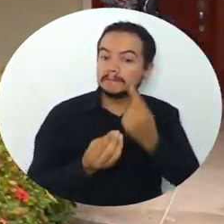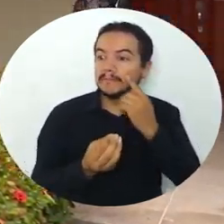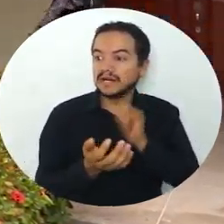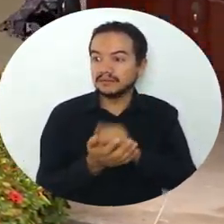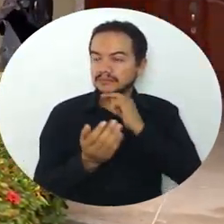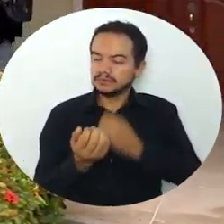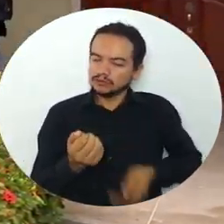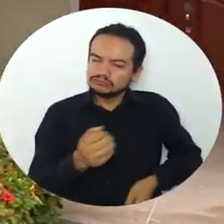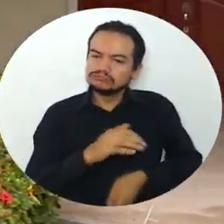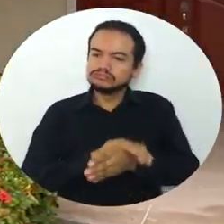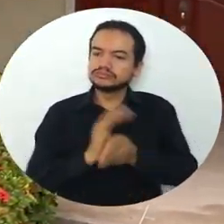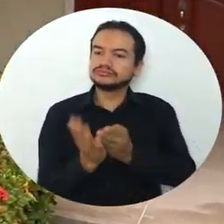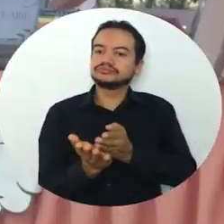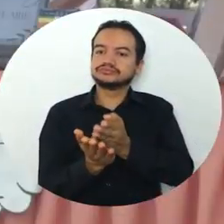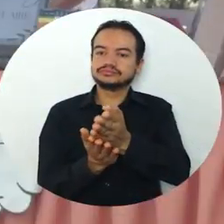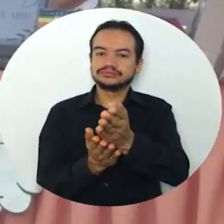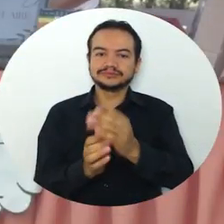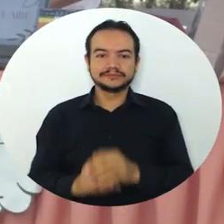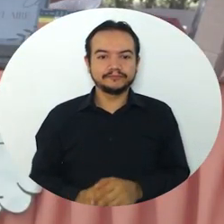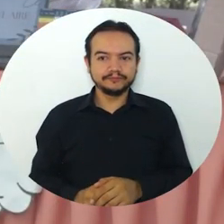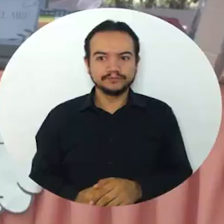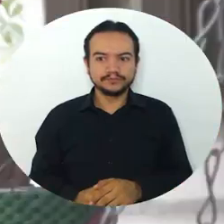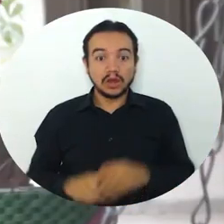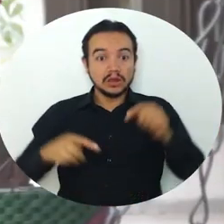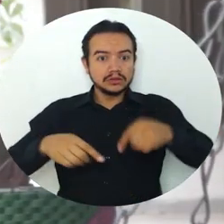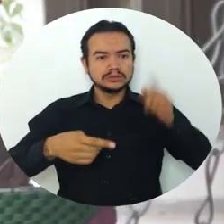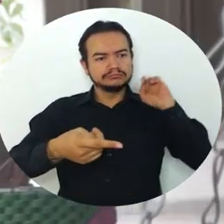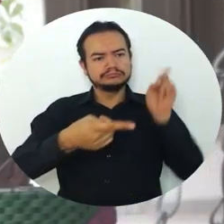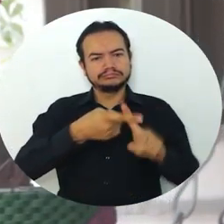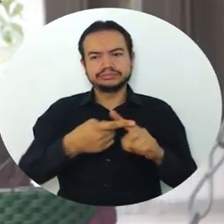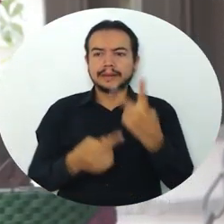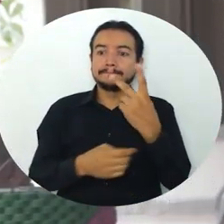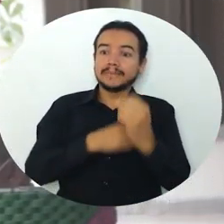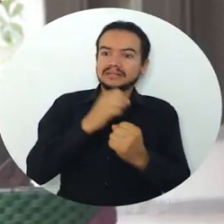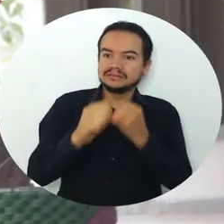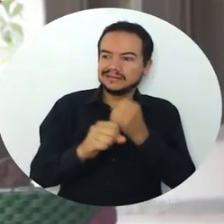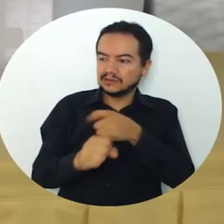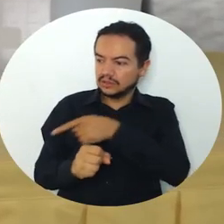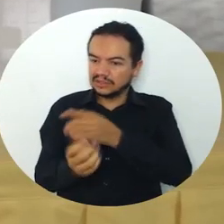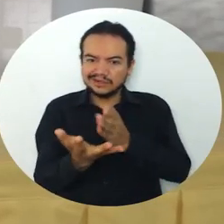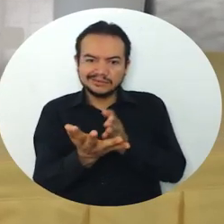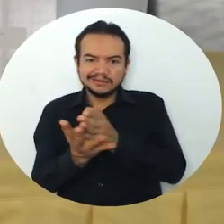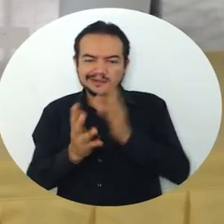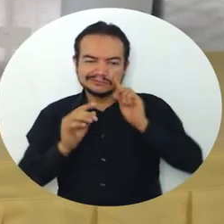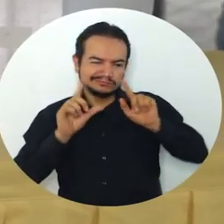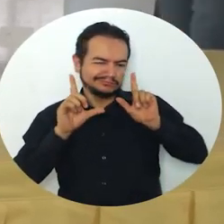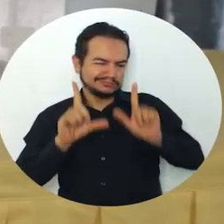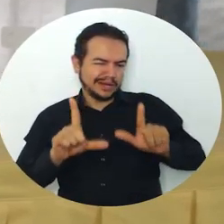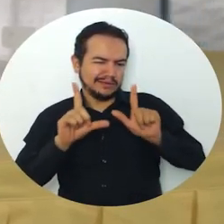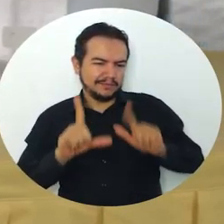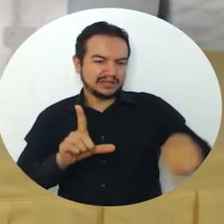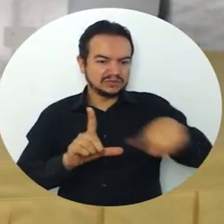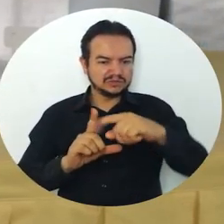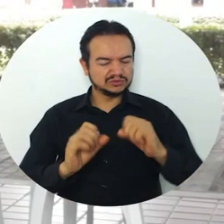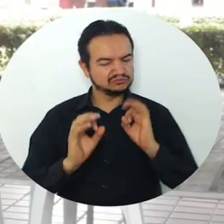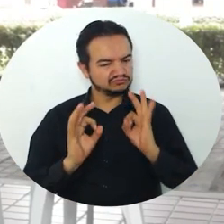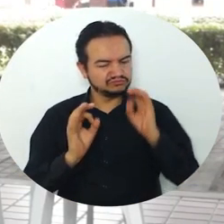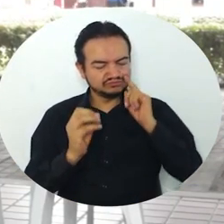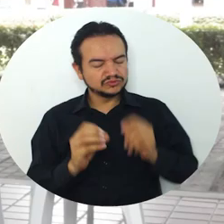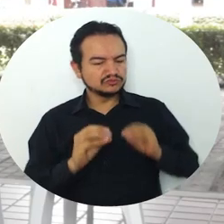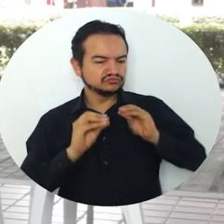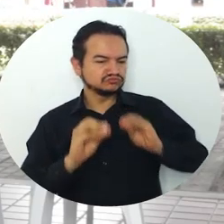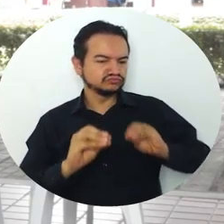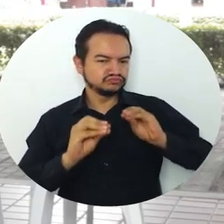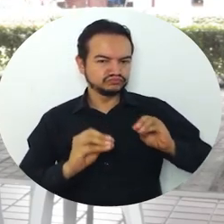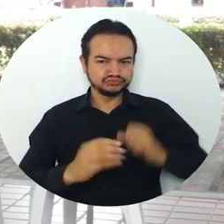o que podrán garantizar la sostenibilidad. Durante dos décadas este programa se ha dedicado a formar profesionales en el área con bases sólidas,